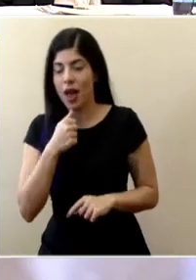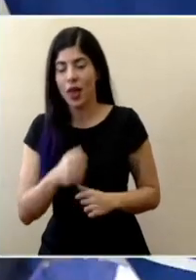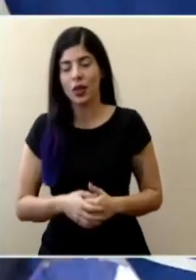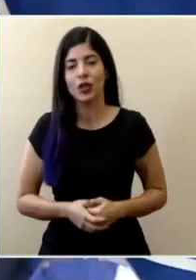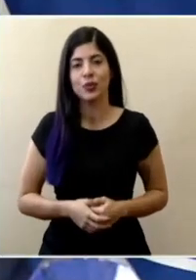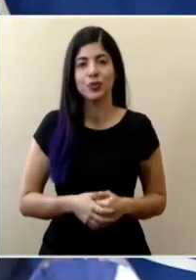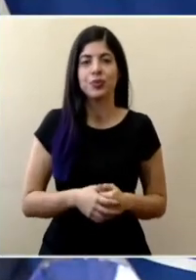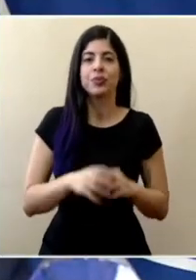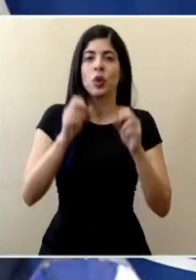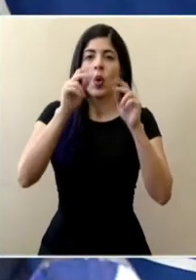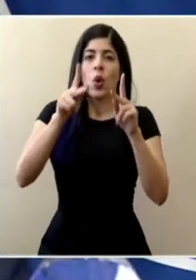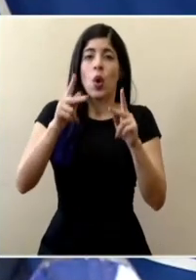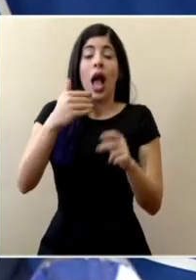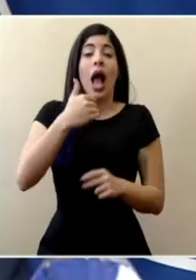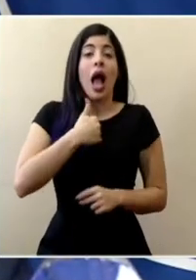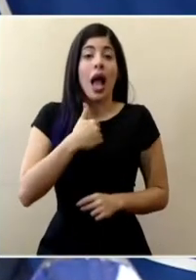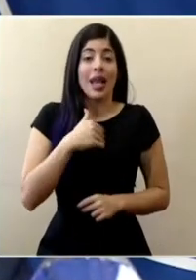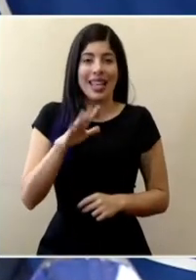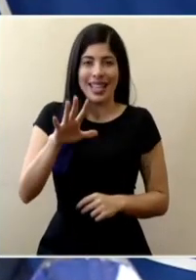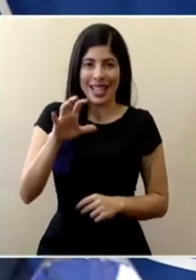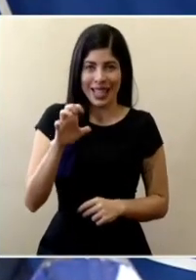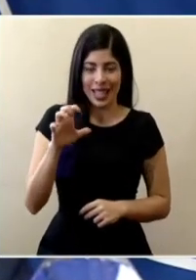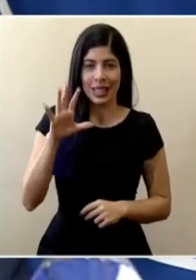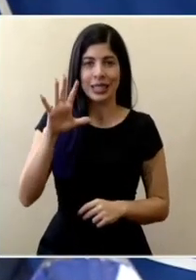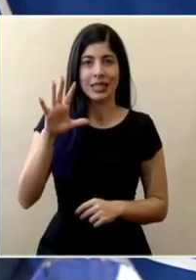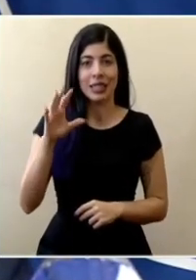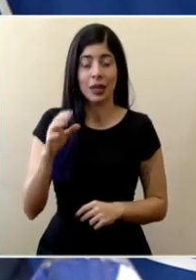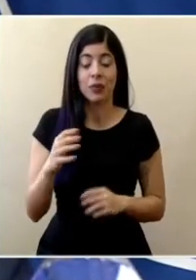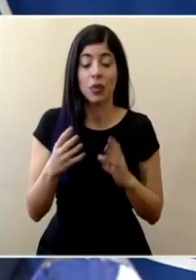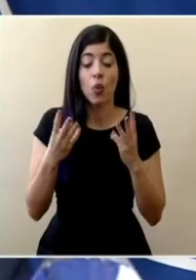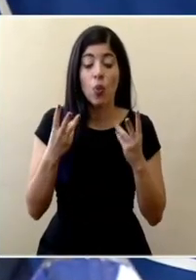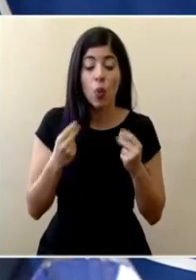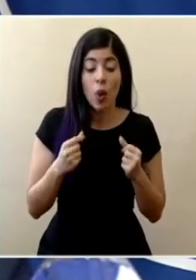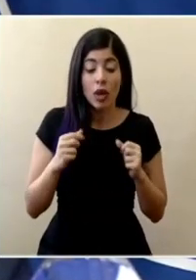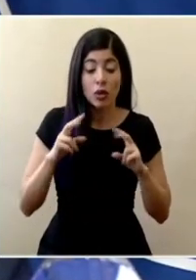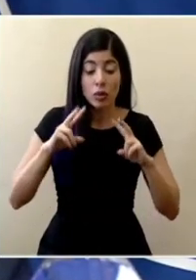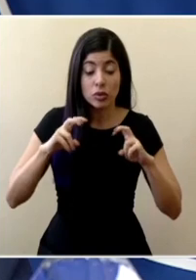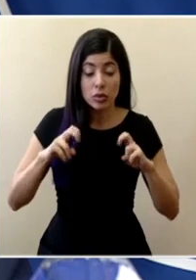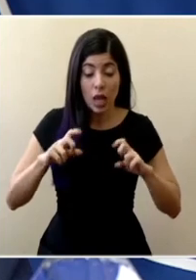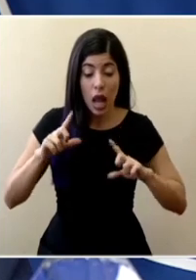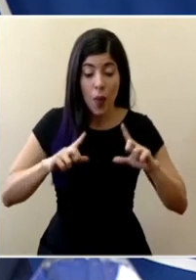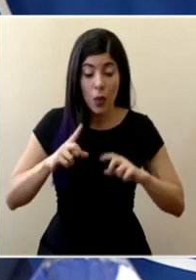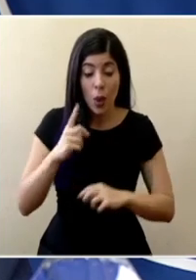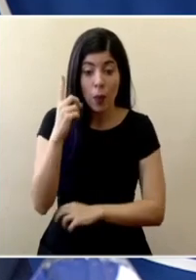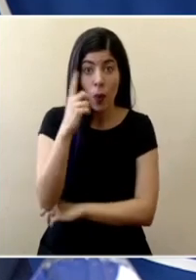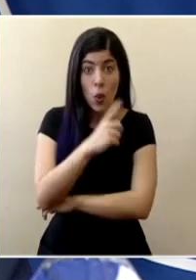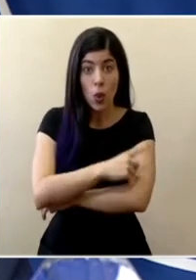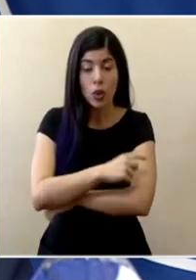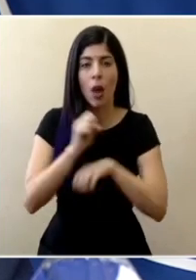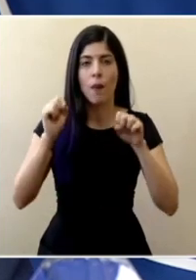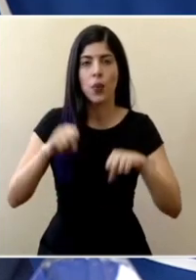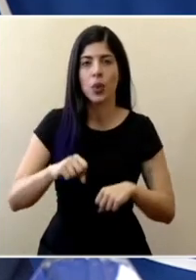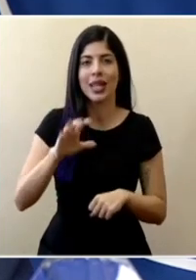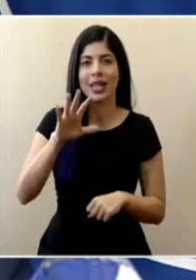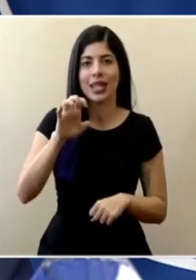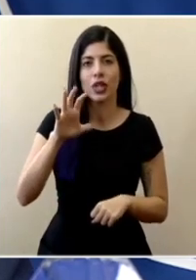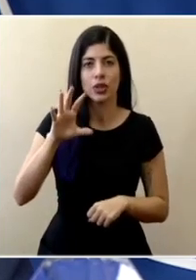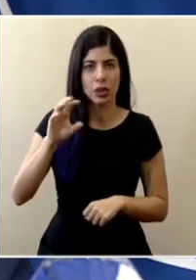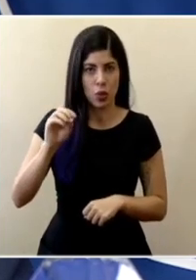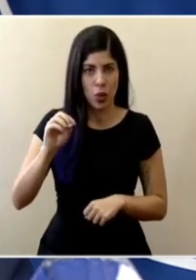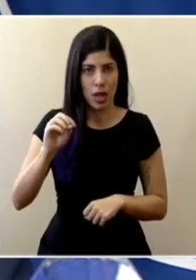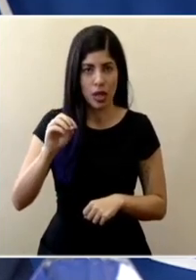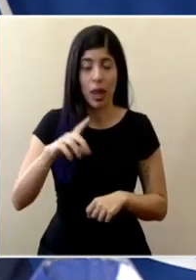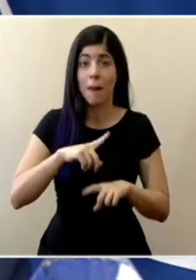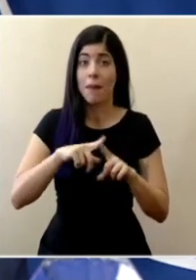ya ok tenemos 550 la capacidad de procesar 550 pruebas por día insisto